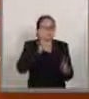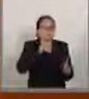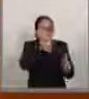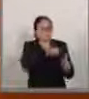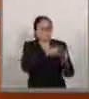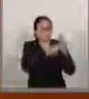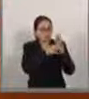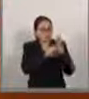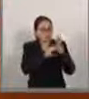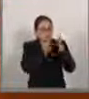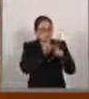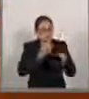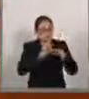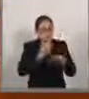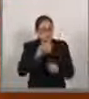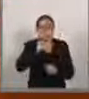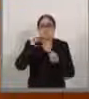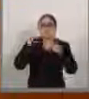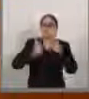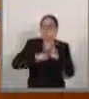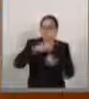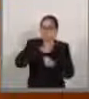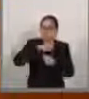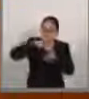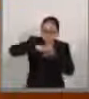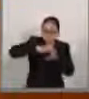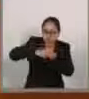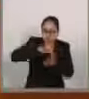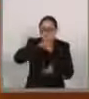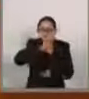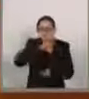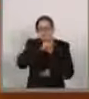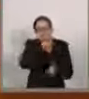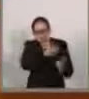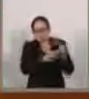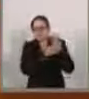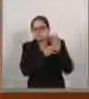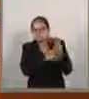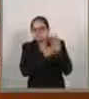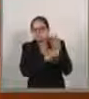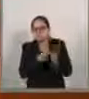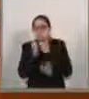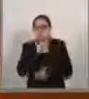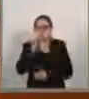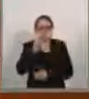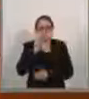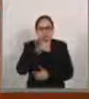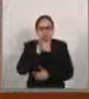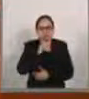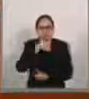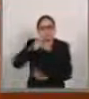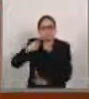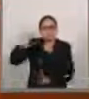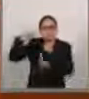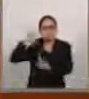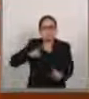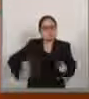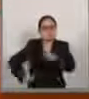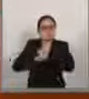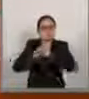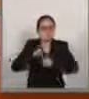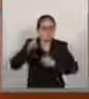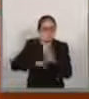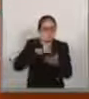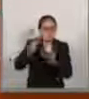hay situaciones que debieron haberse mejorado, que el problema principal que yo observo en una